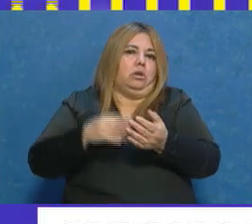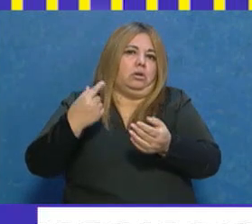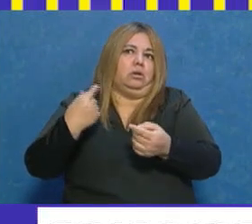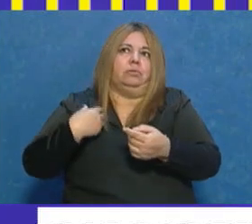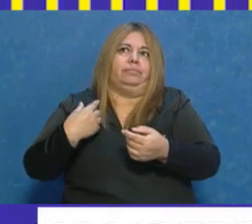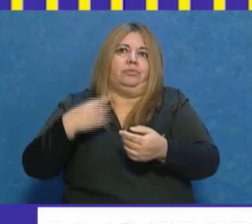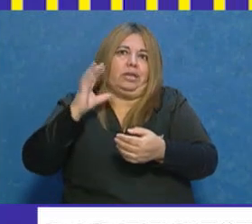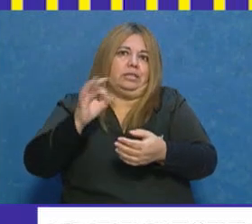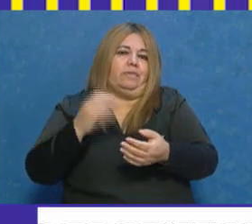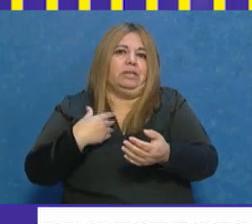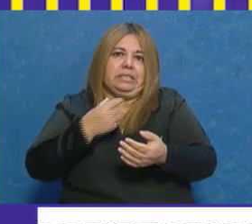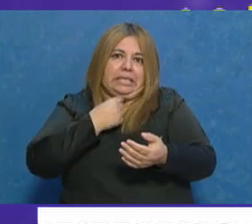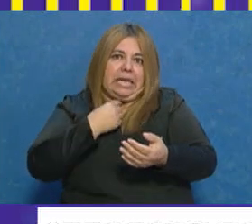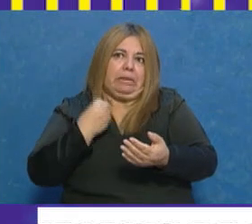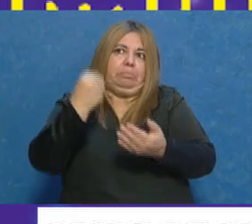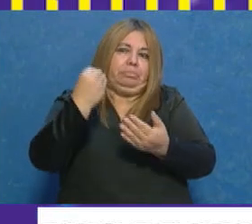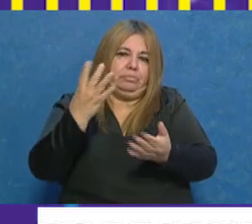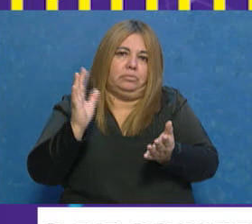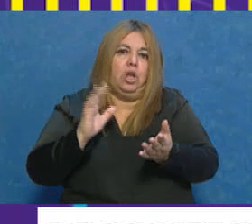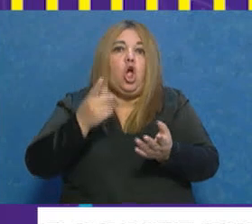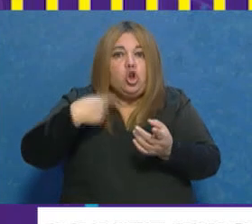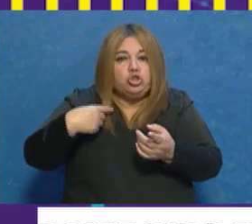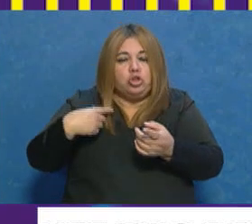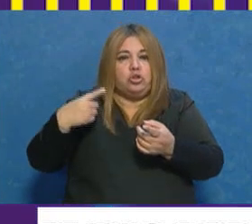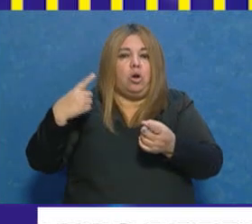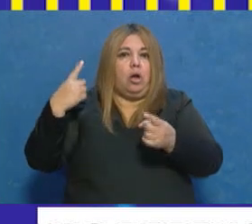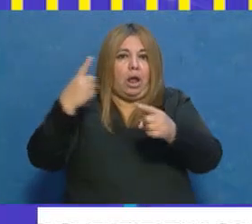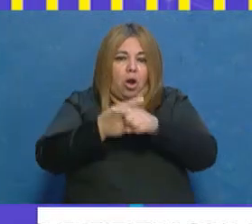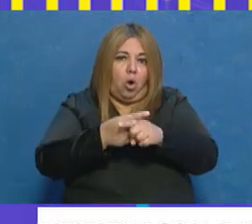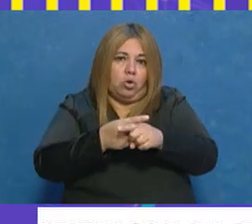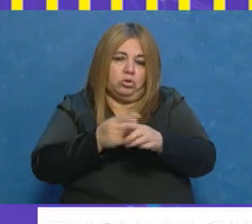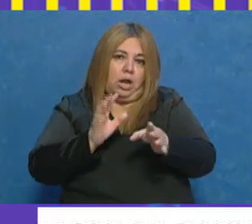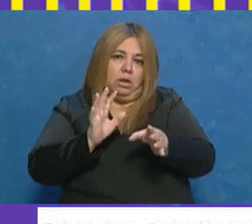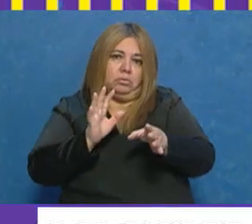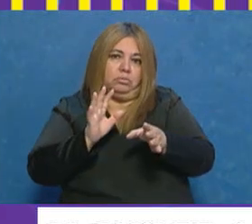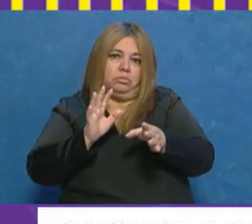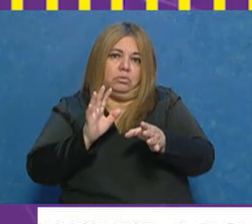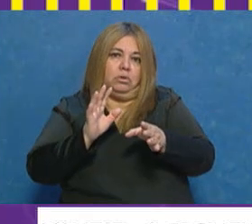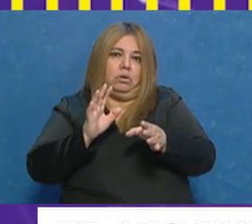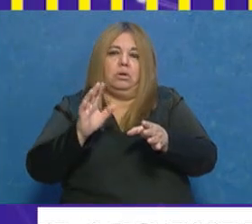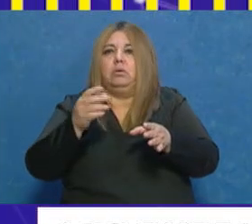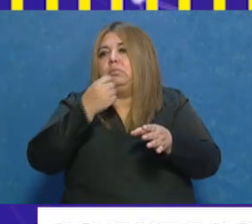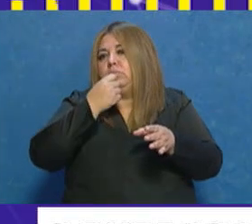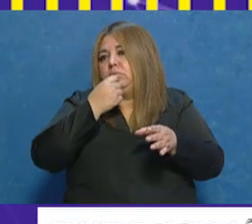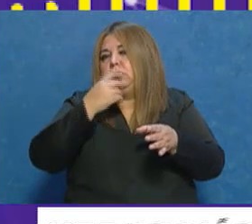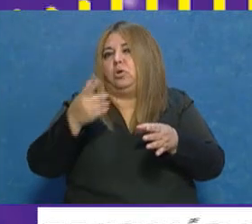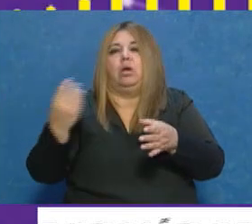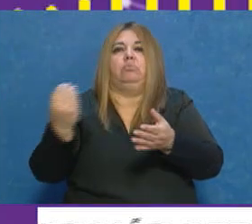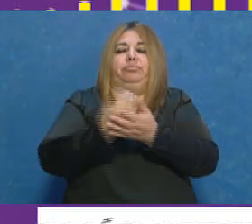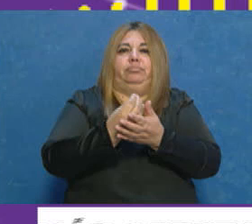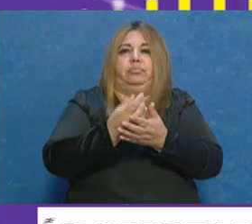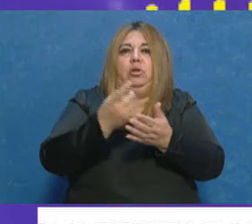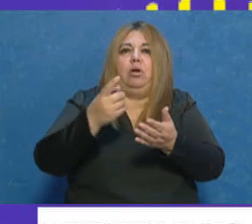Nosotros estamos en contra y no compartimos la idea de que haya cargos que sean equiparados a magistrados.